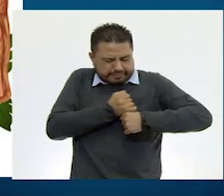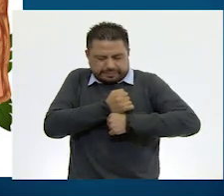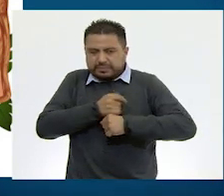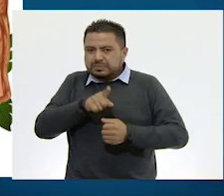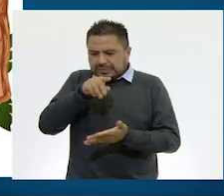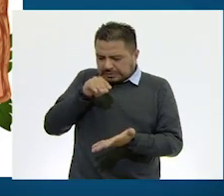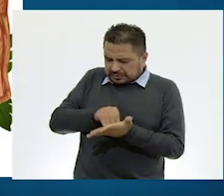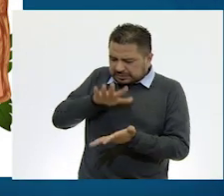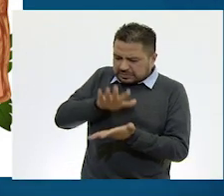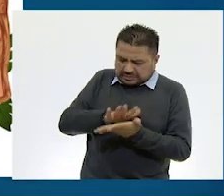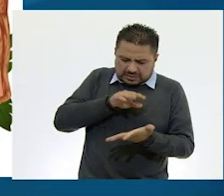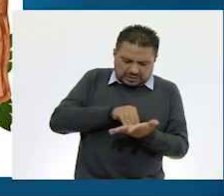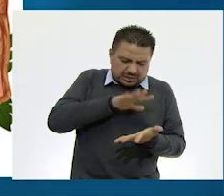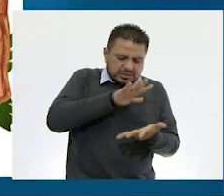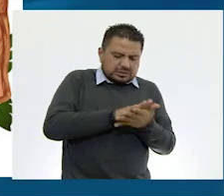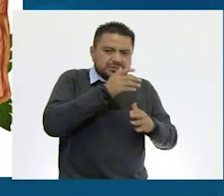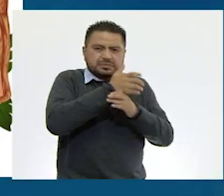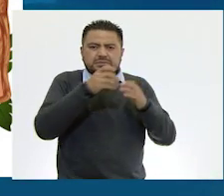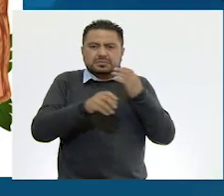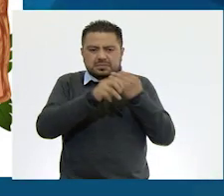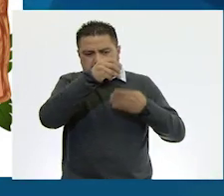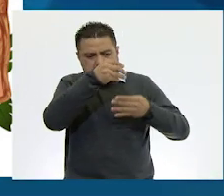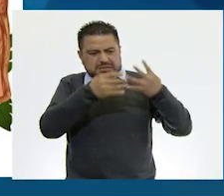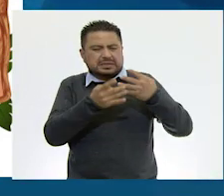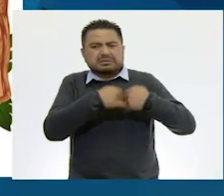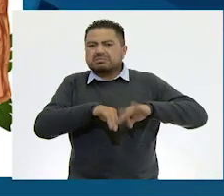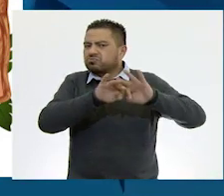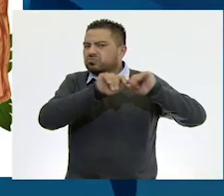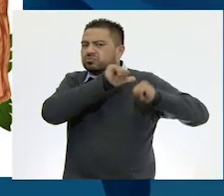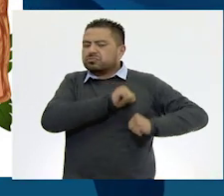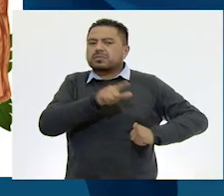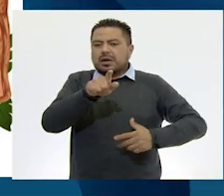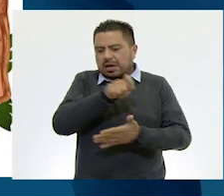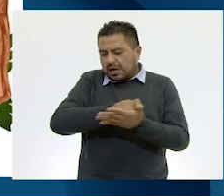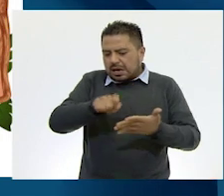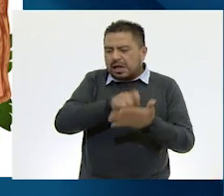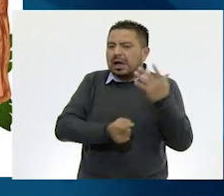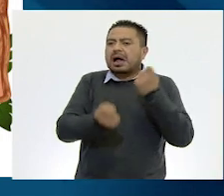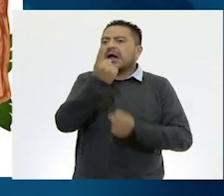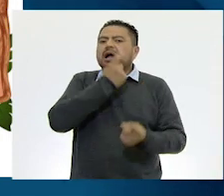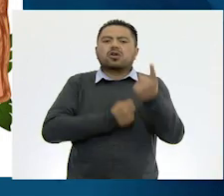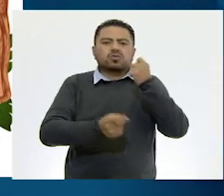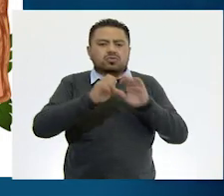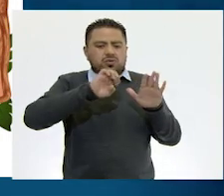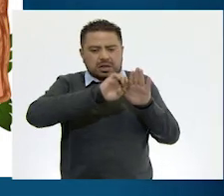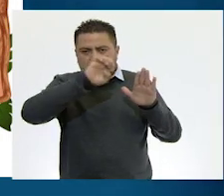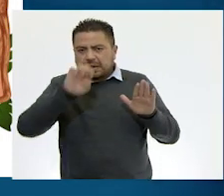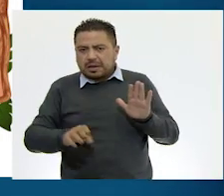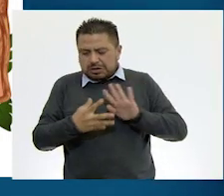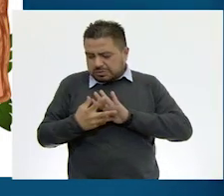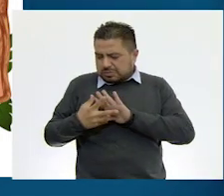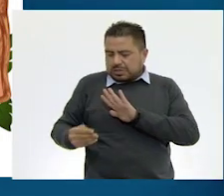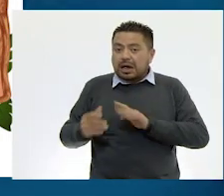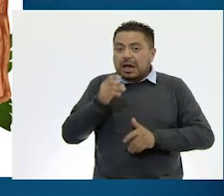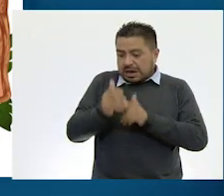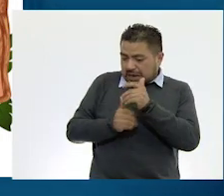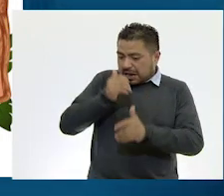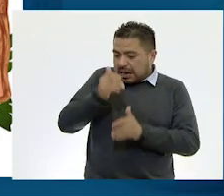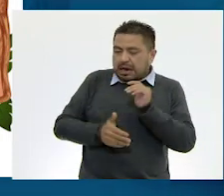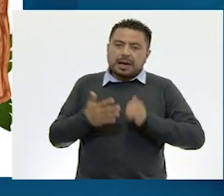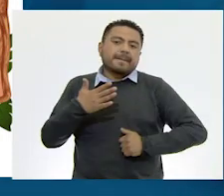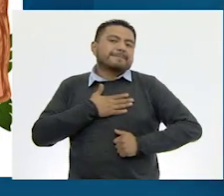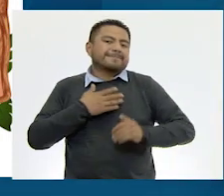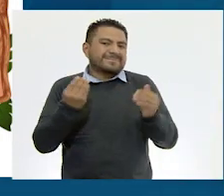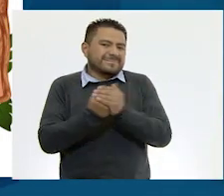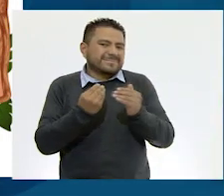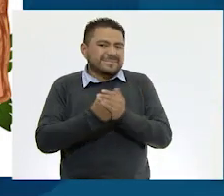registren las características de las especies endémicas y anoten algunos ejemplos. Hemos terminado nuestra